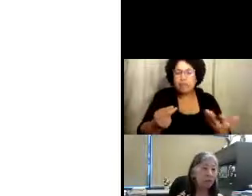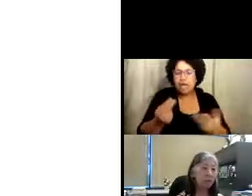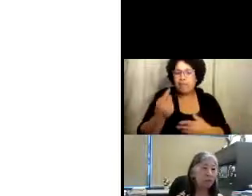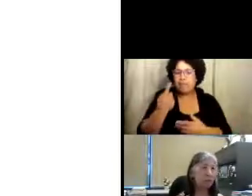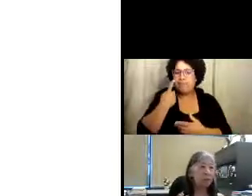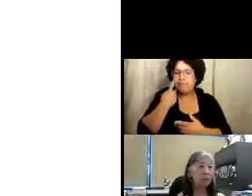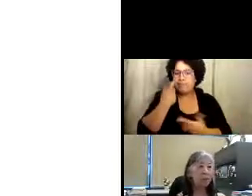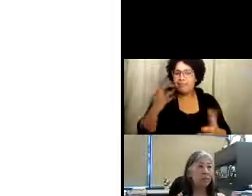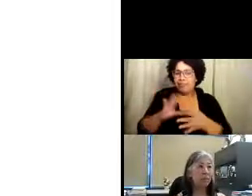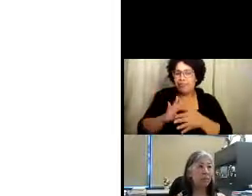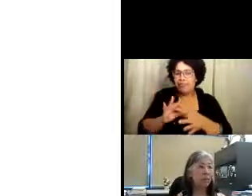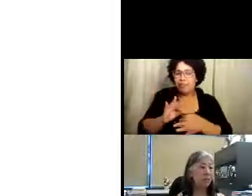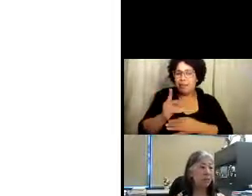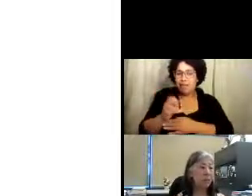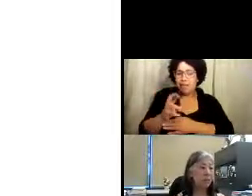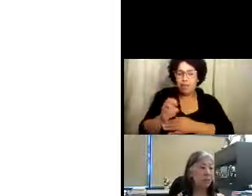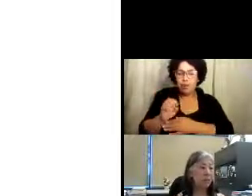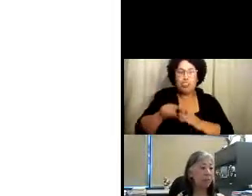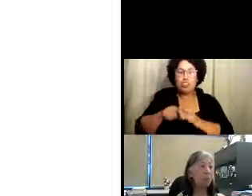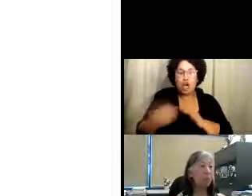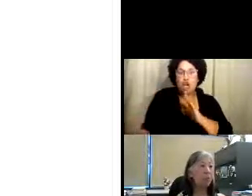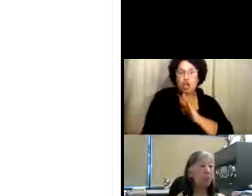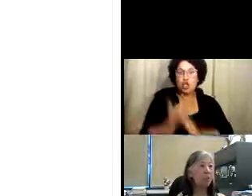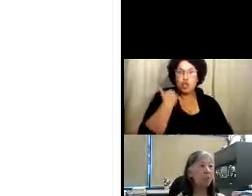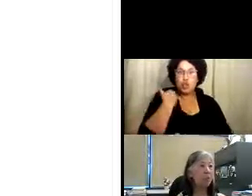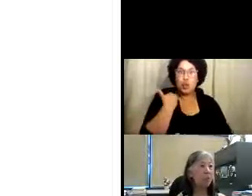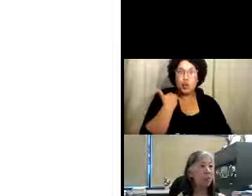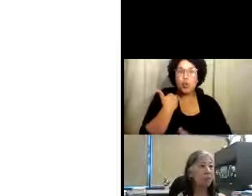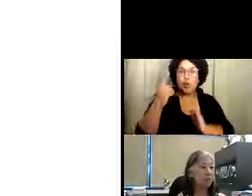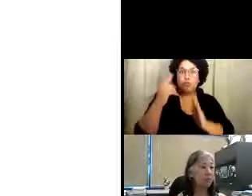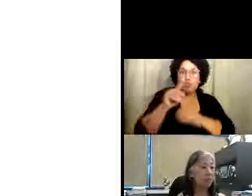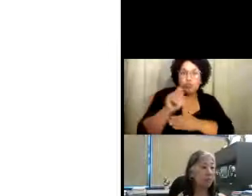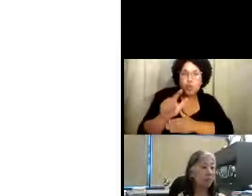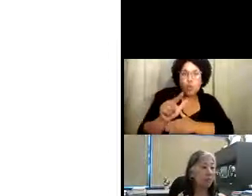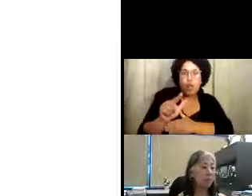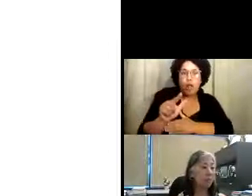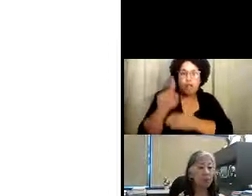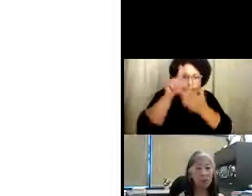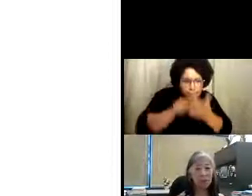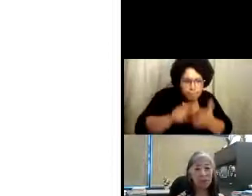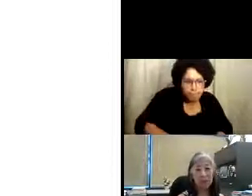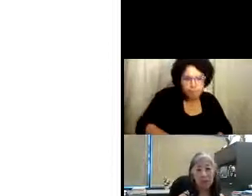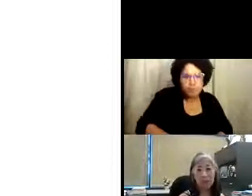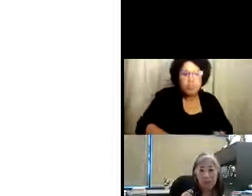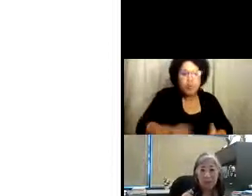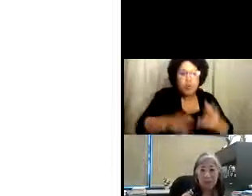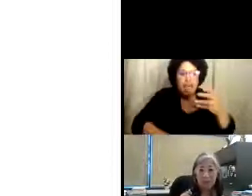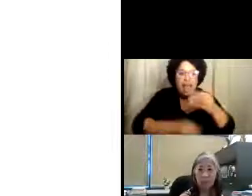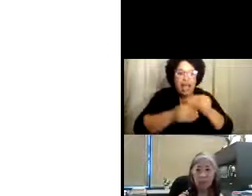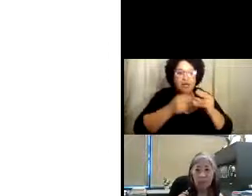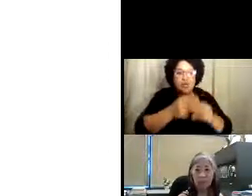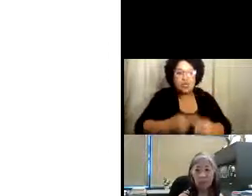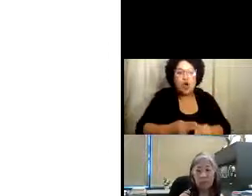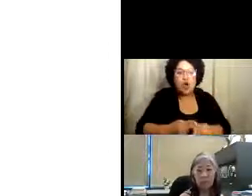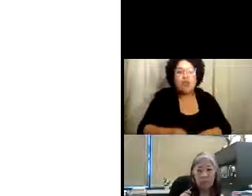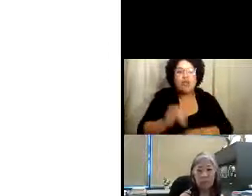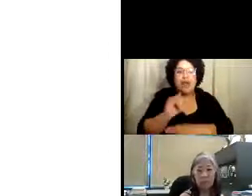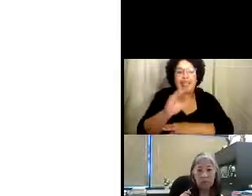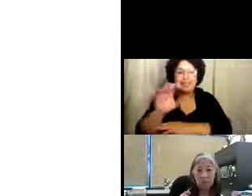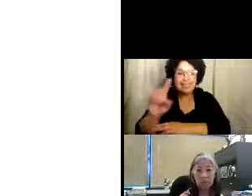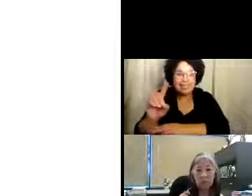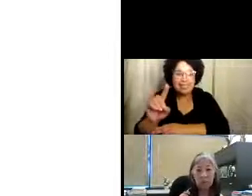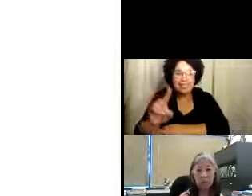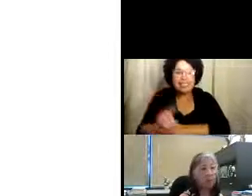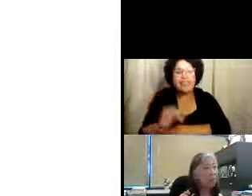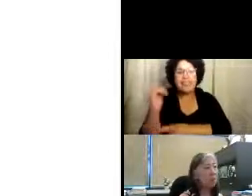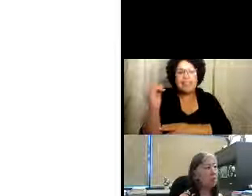mencionó, empezamos un nuevo proceso de herramientas de inspección aún antes del COVID-19. Y ahora hemos agregado lo que